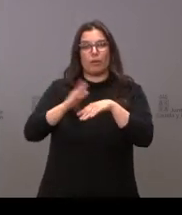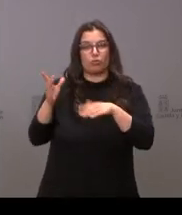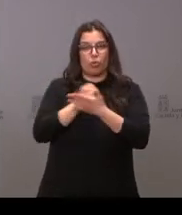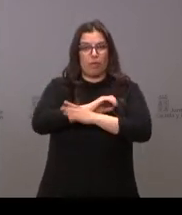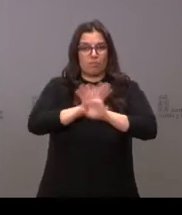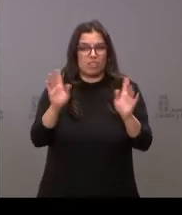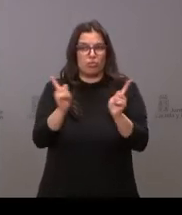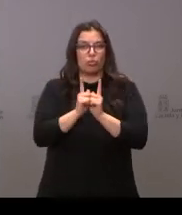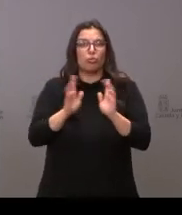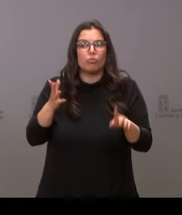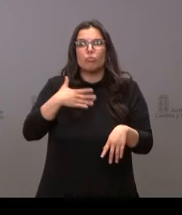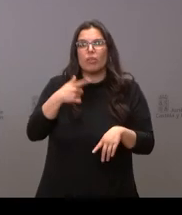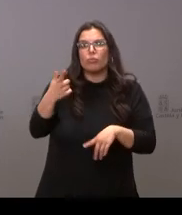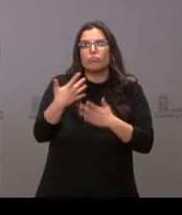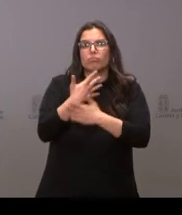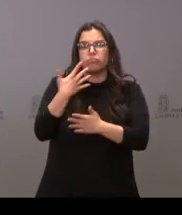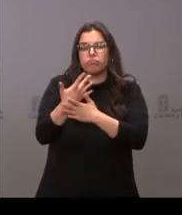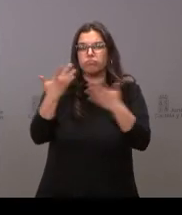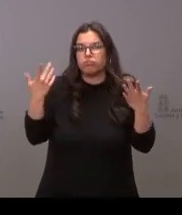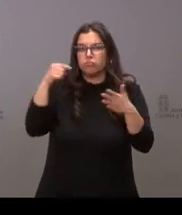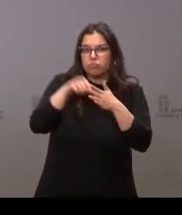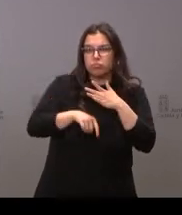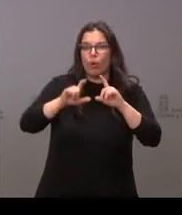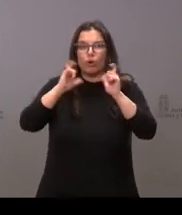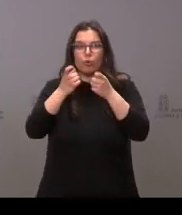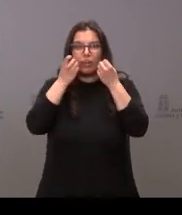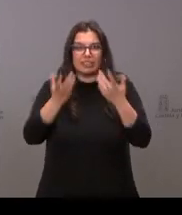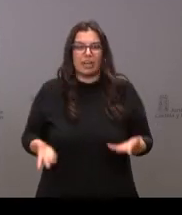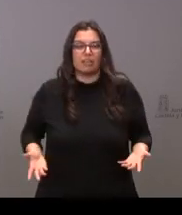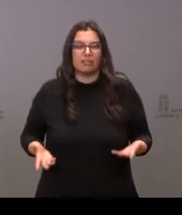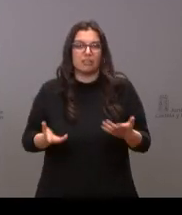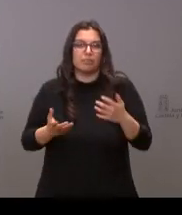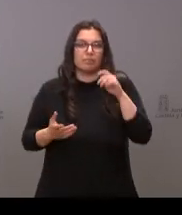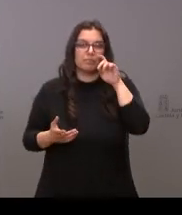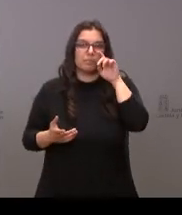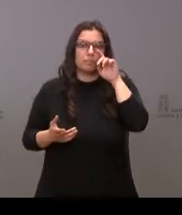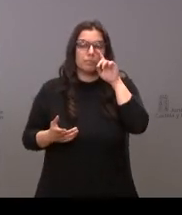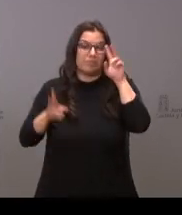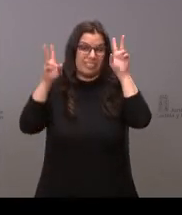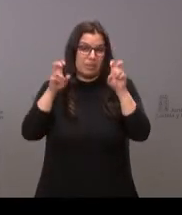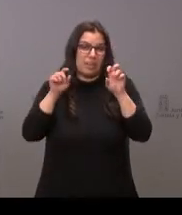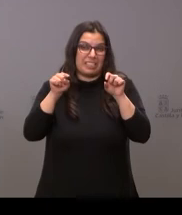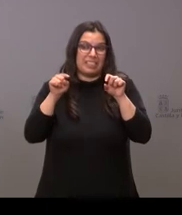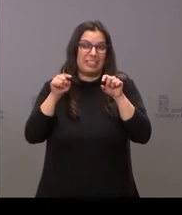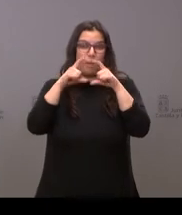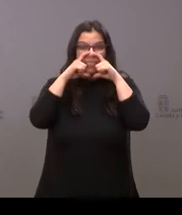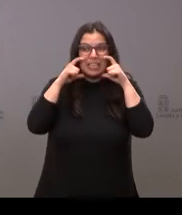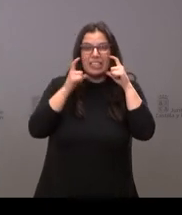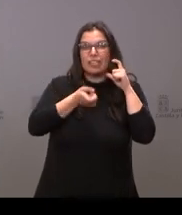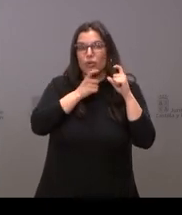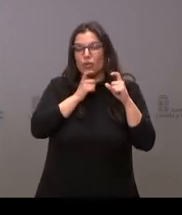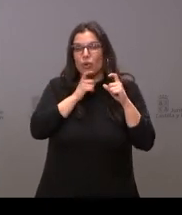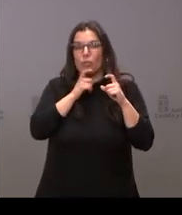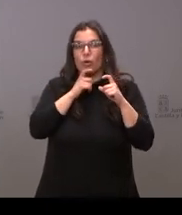dar un poco la postura de la Junta o cómo fue esa reunión en concreto sobre el tema de las mascarillas los